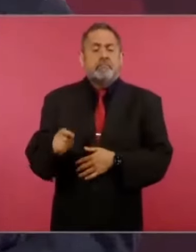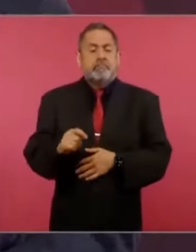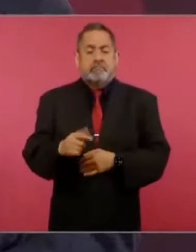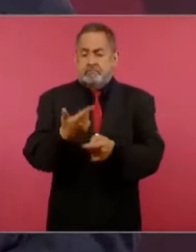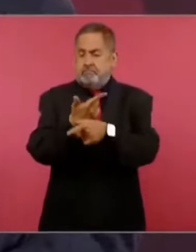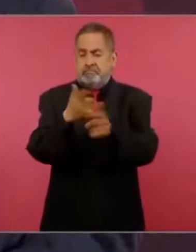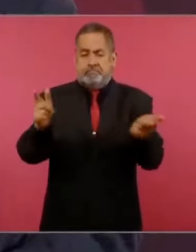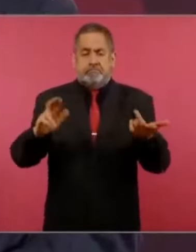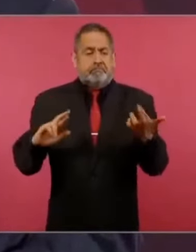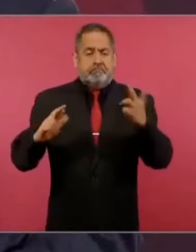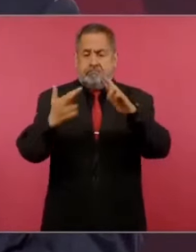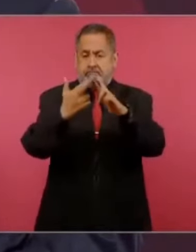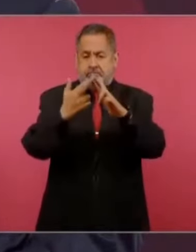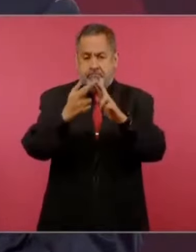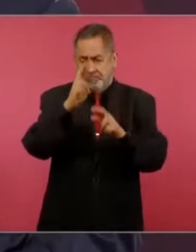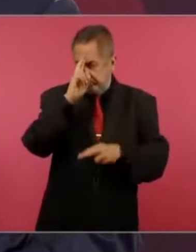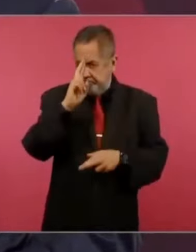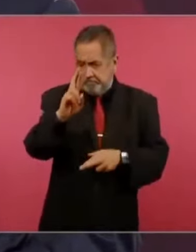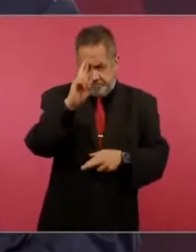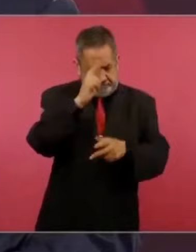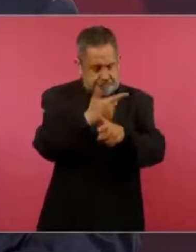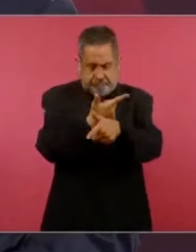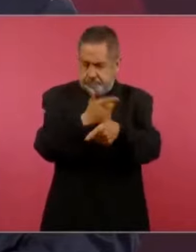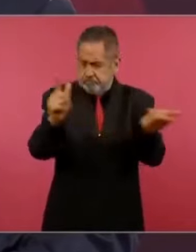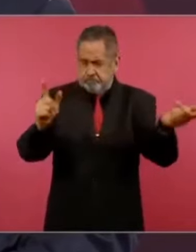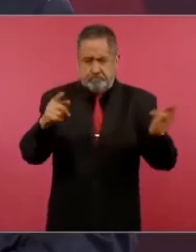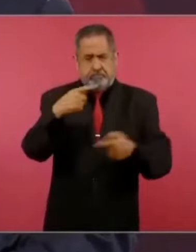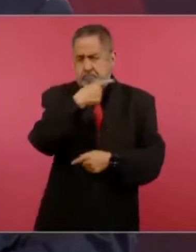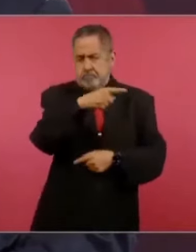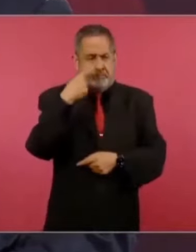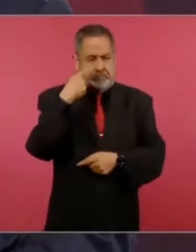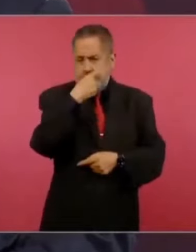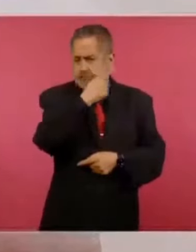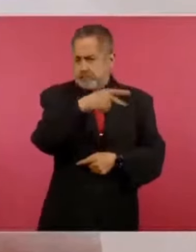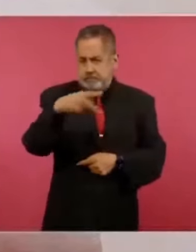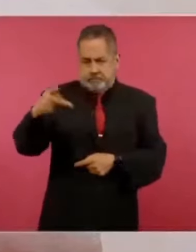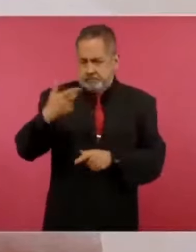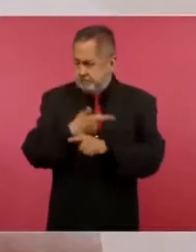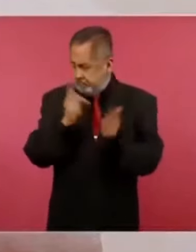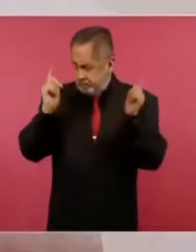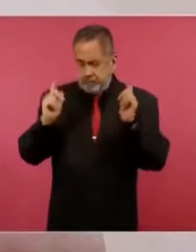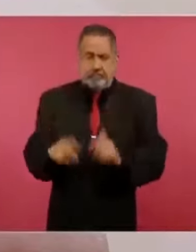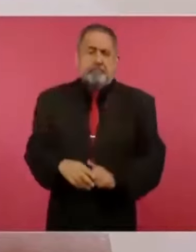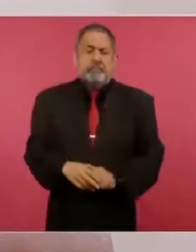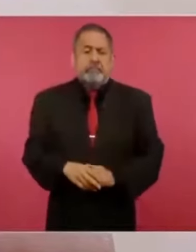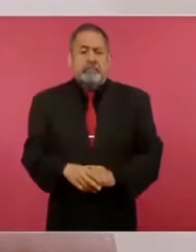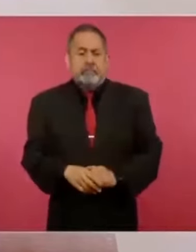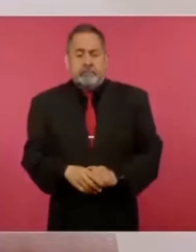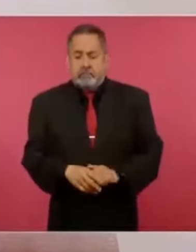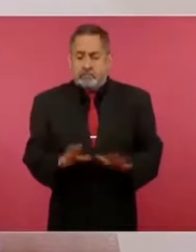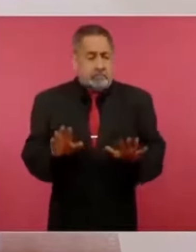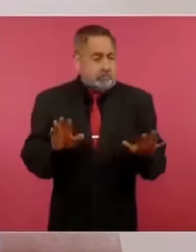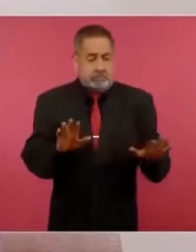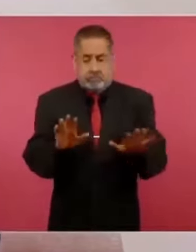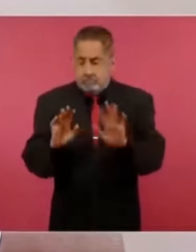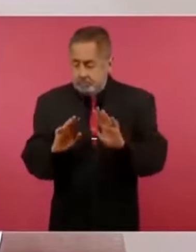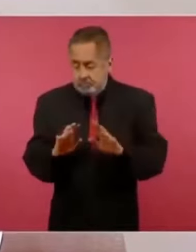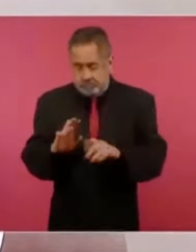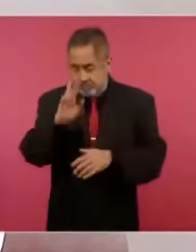y por lo mismo si